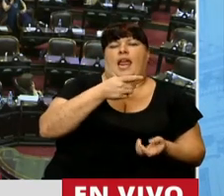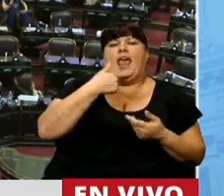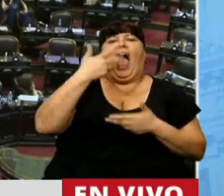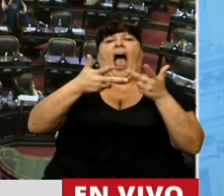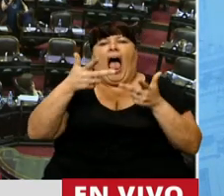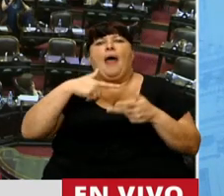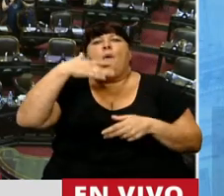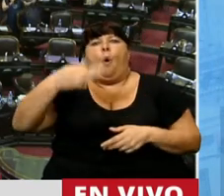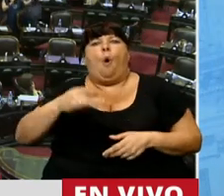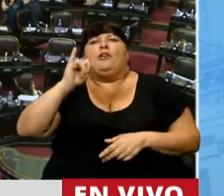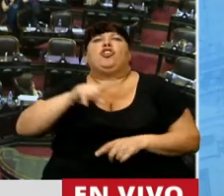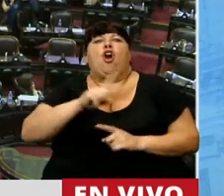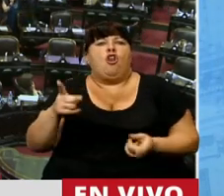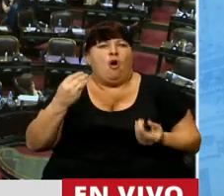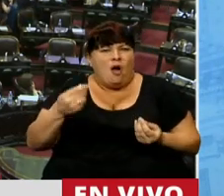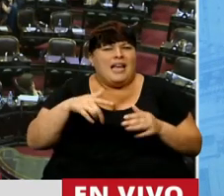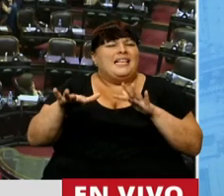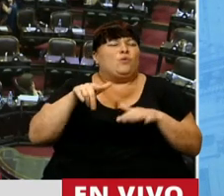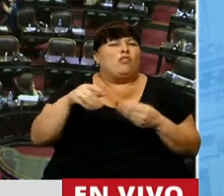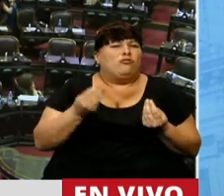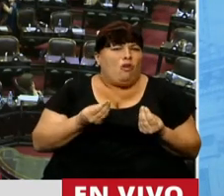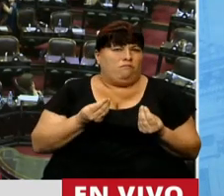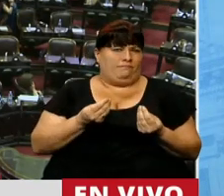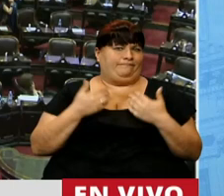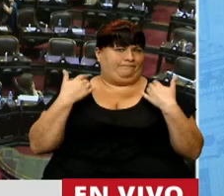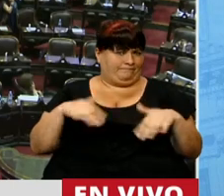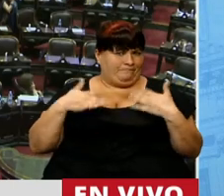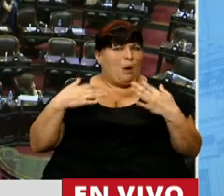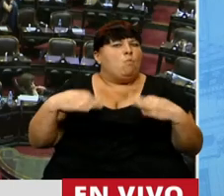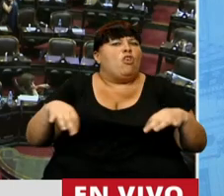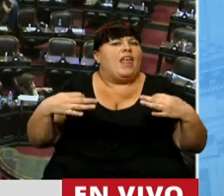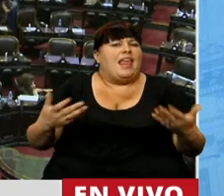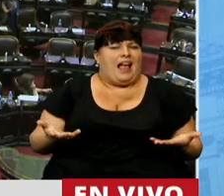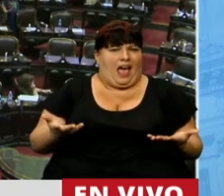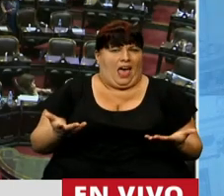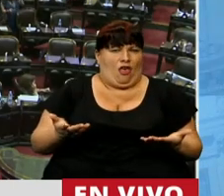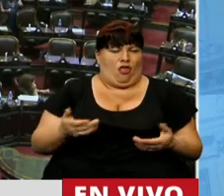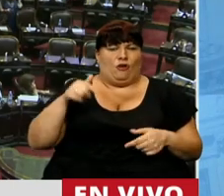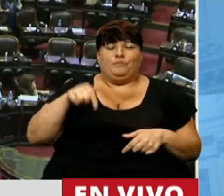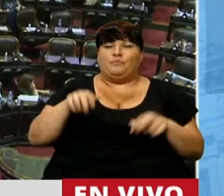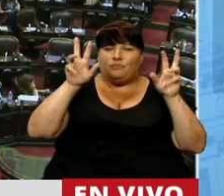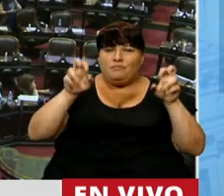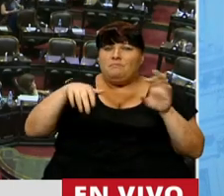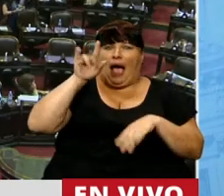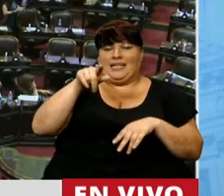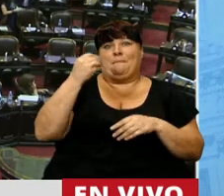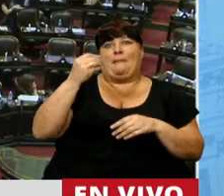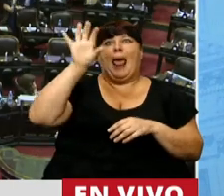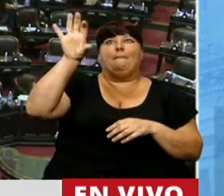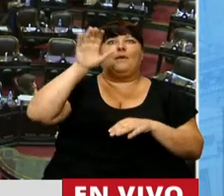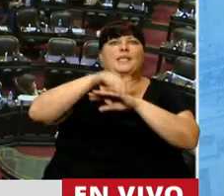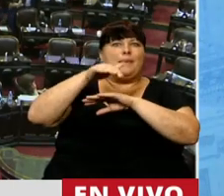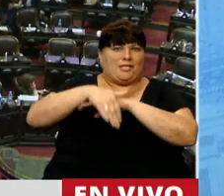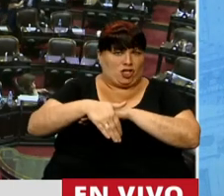expresa se hará realidad o no en un hecho además de tanta sensibilidad, en este caso en particular para los